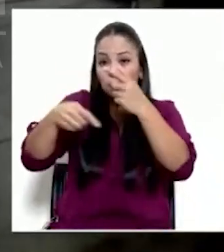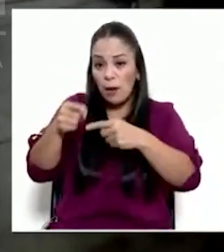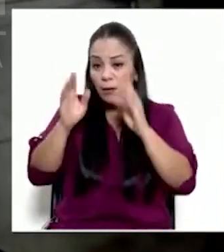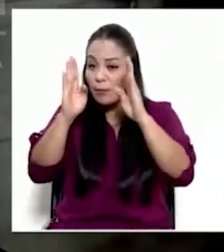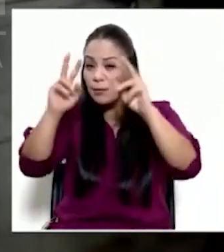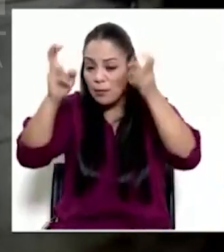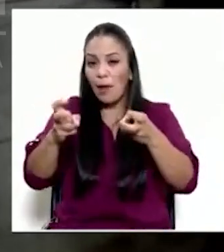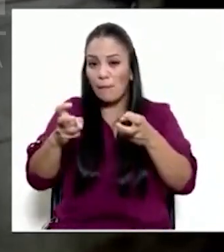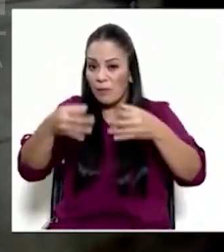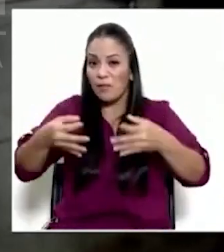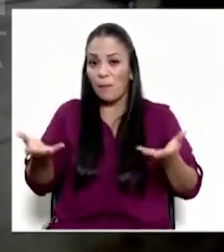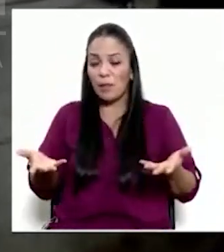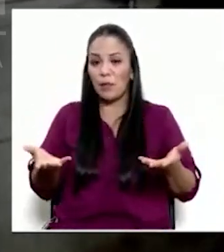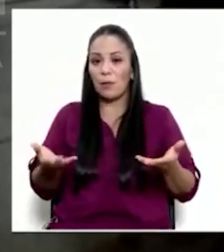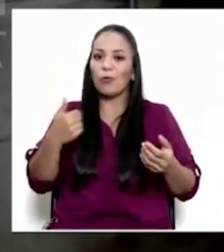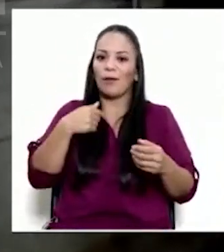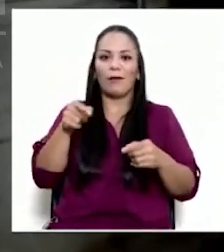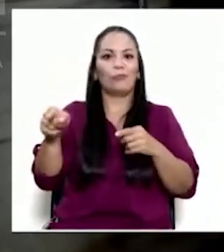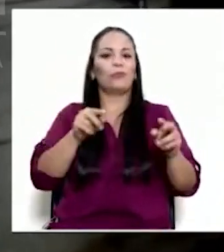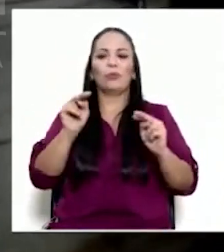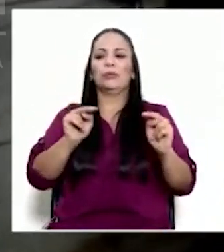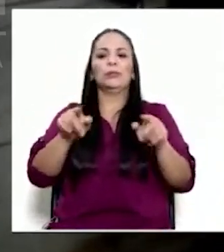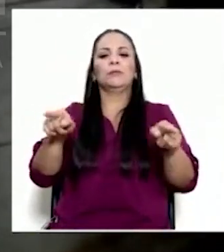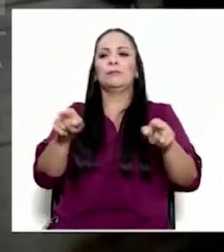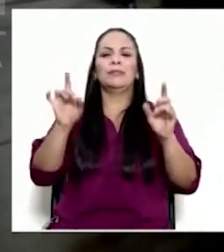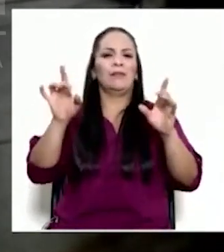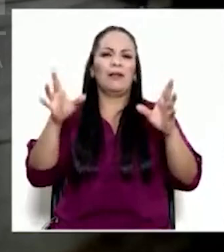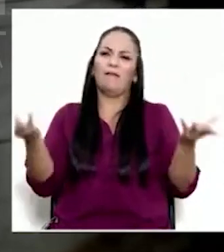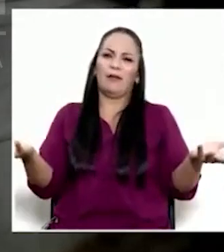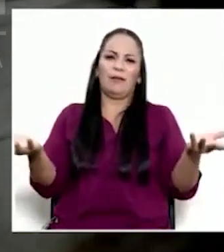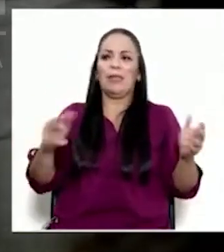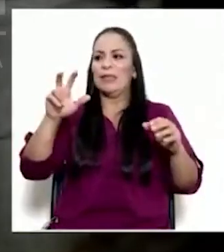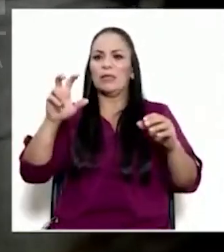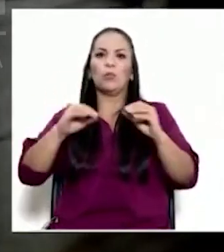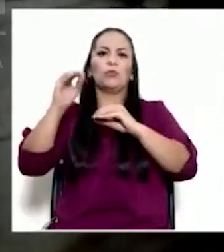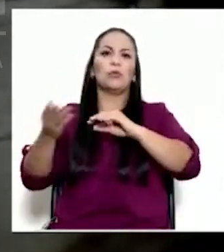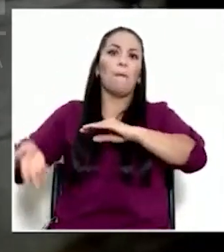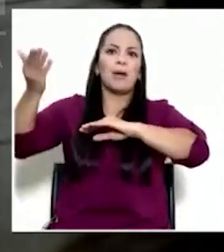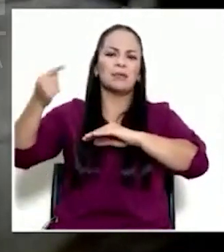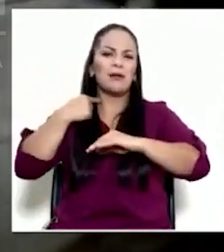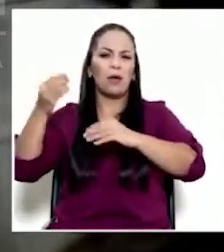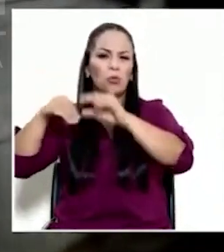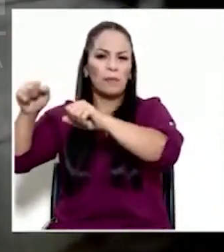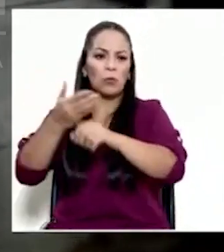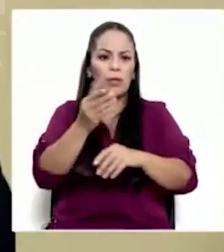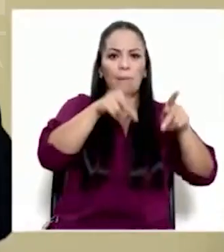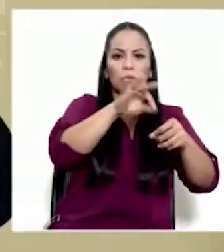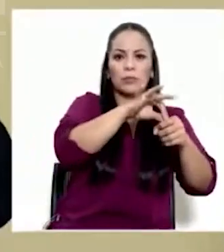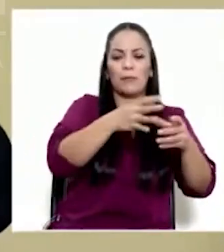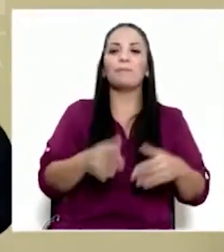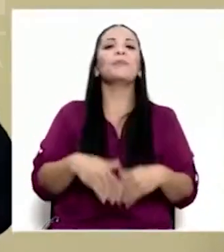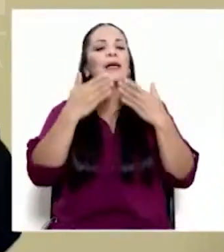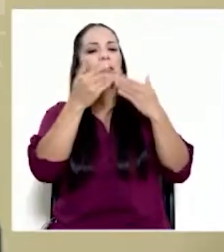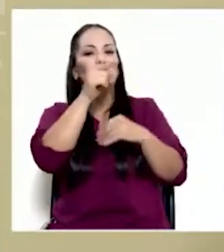definitiva porque aquí vemos una intermediación evidentemente perversa. Es 300% casi el margen de ganancias. Muchas gracias. Gracias a don Richard.